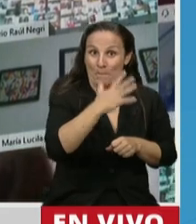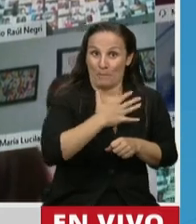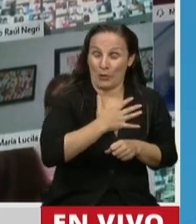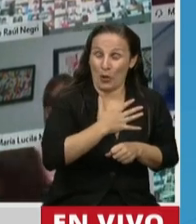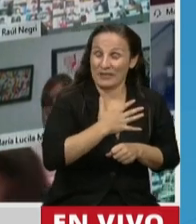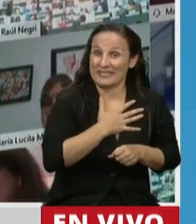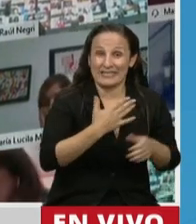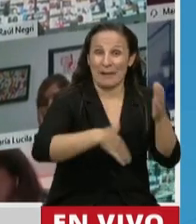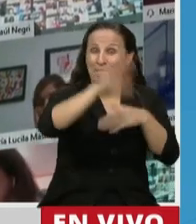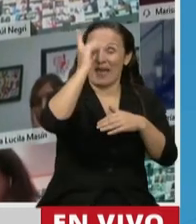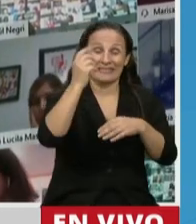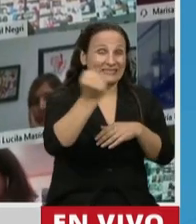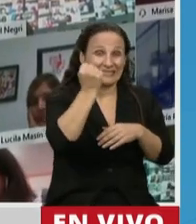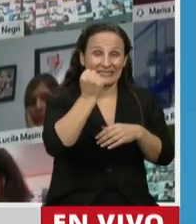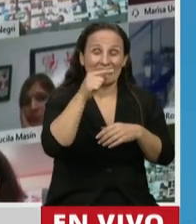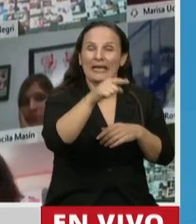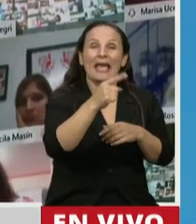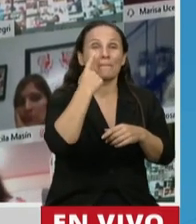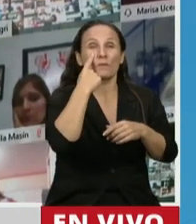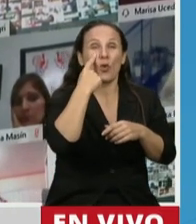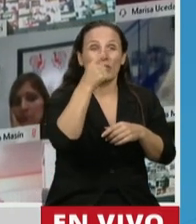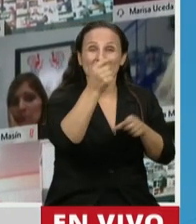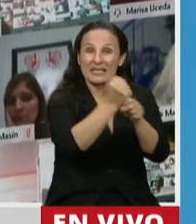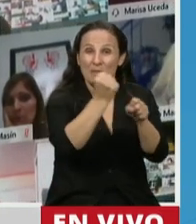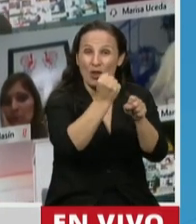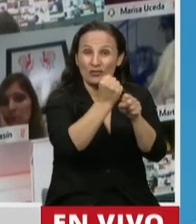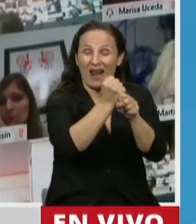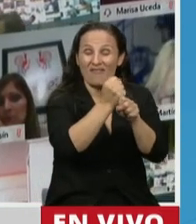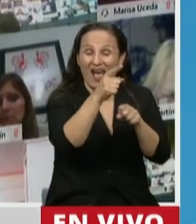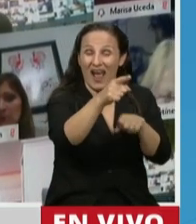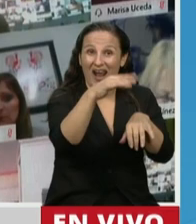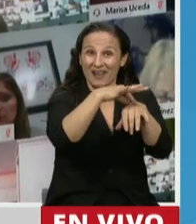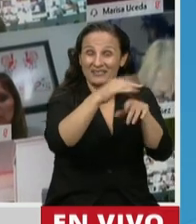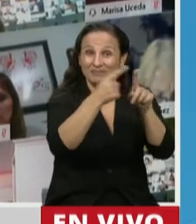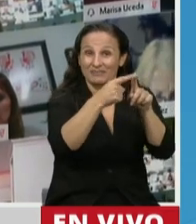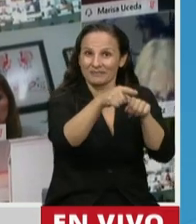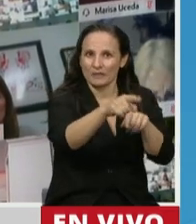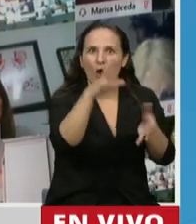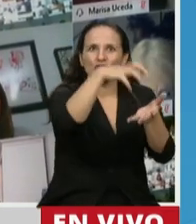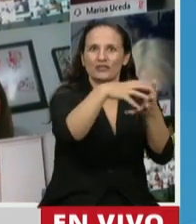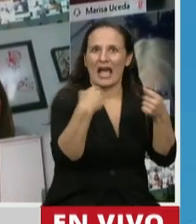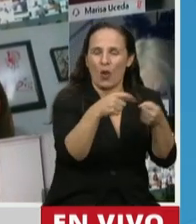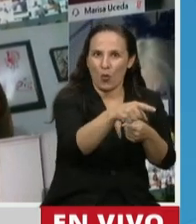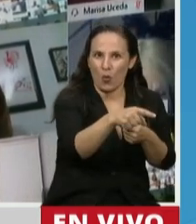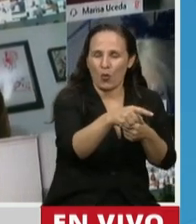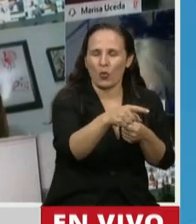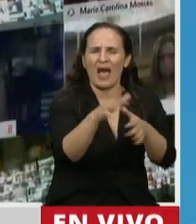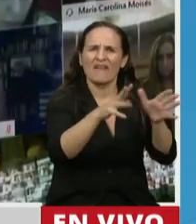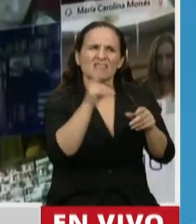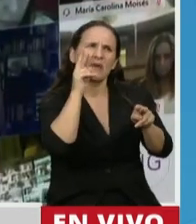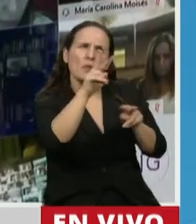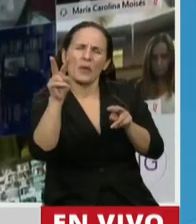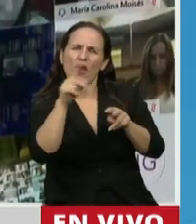tienen la atención primaria de la salud. Y la verdad, veo con mucha preocupación que algunos